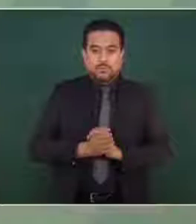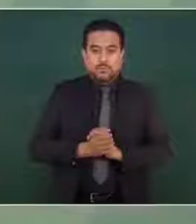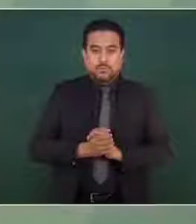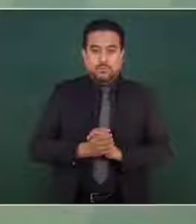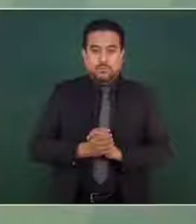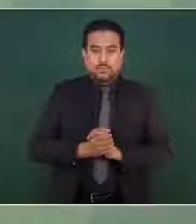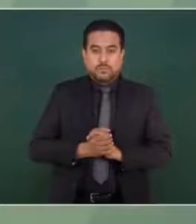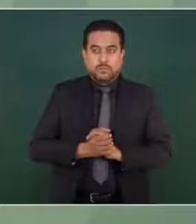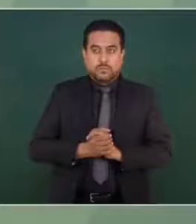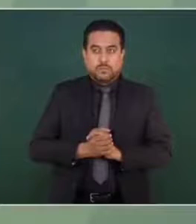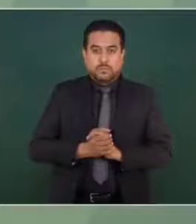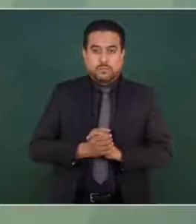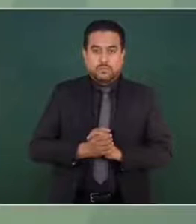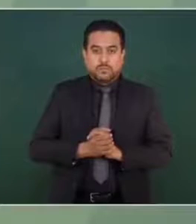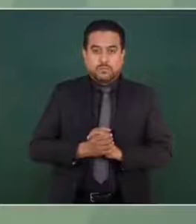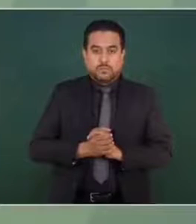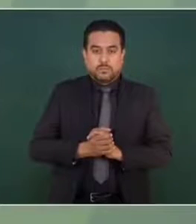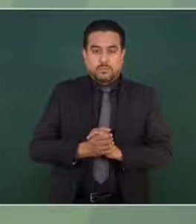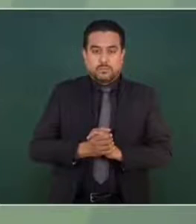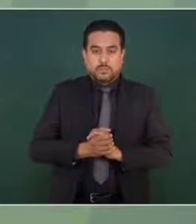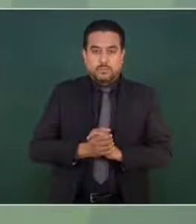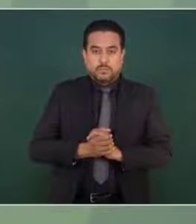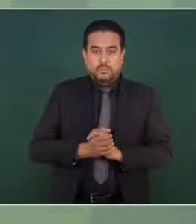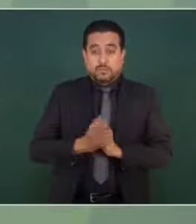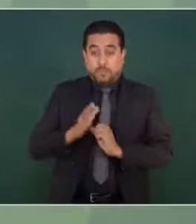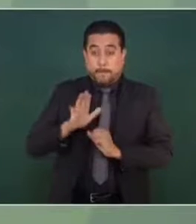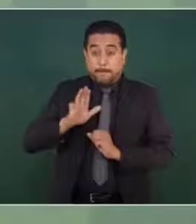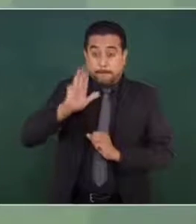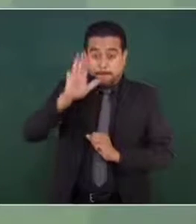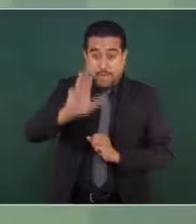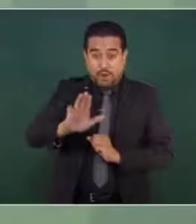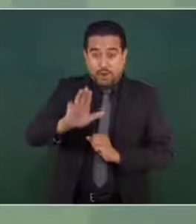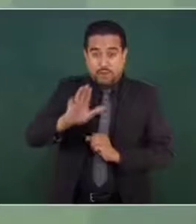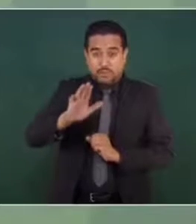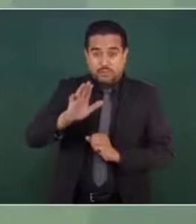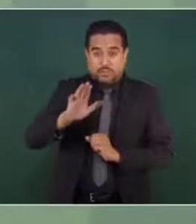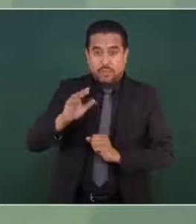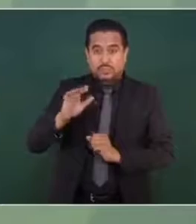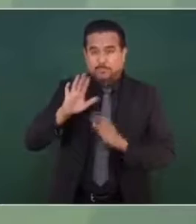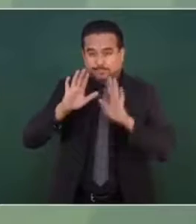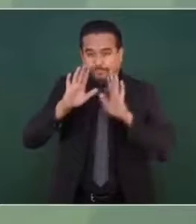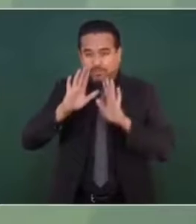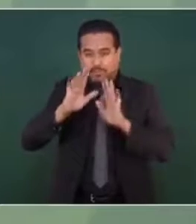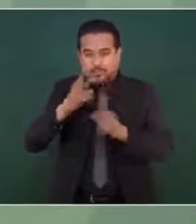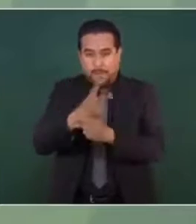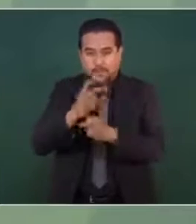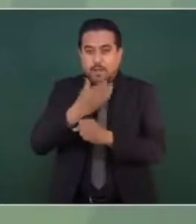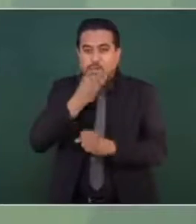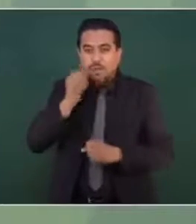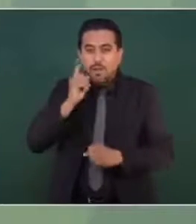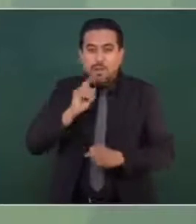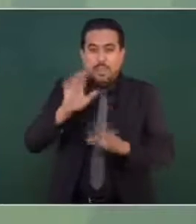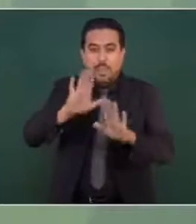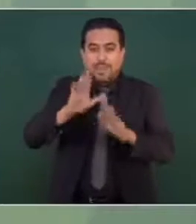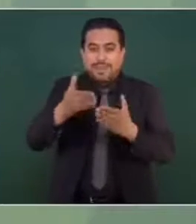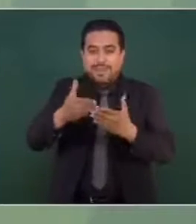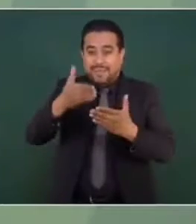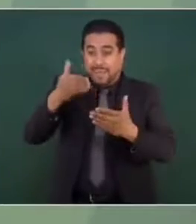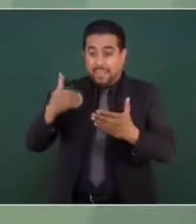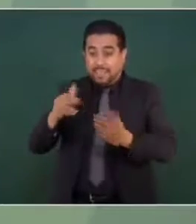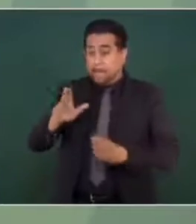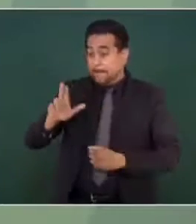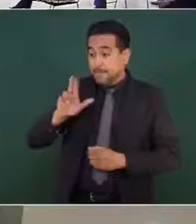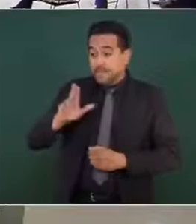Miércoles están invitadas, invitados, bueno, el martes en Palacio